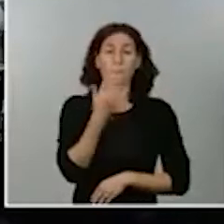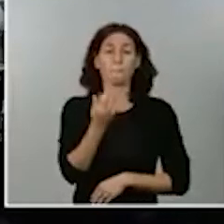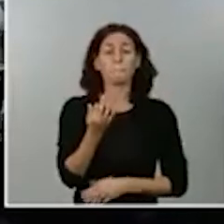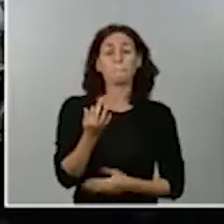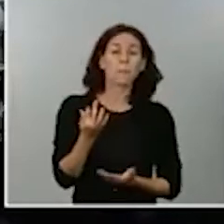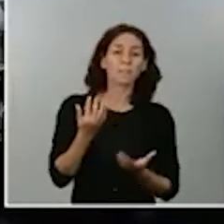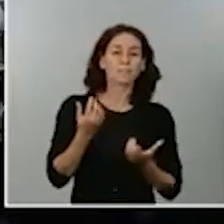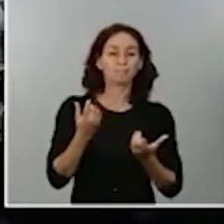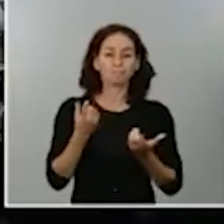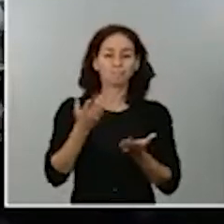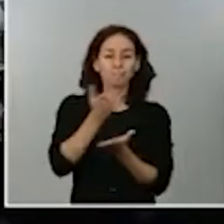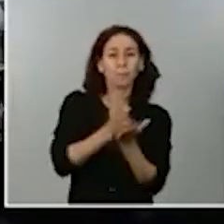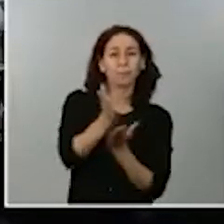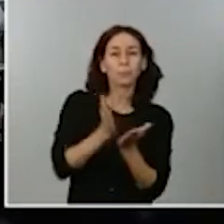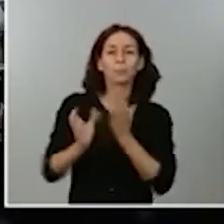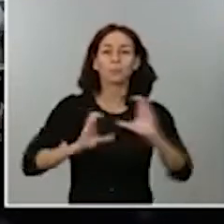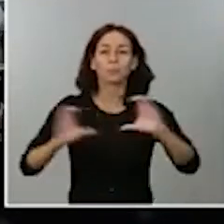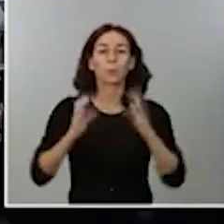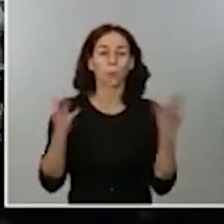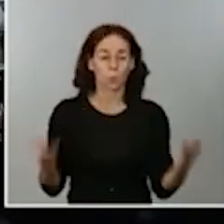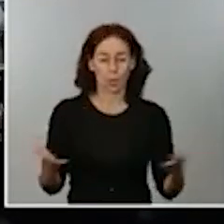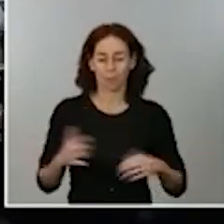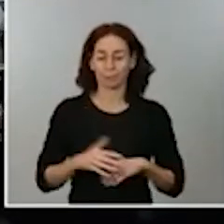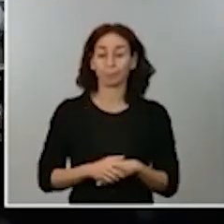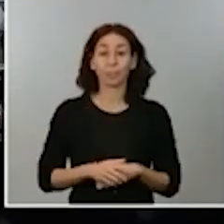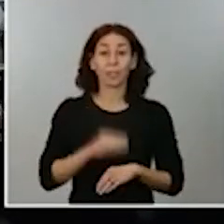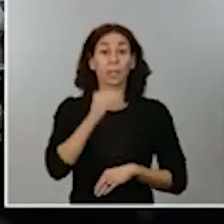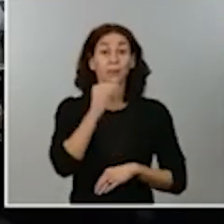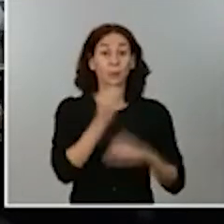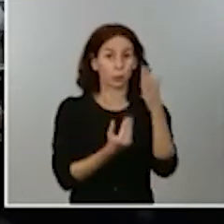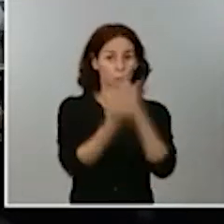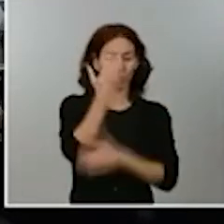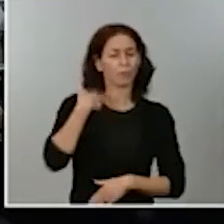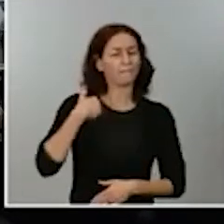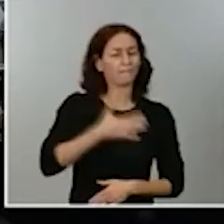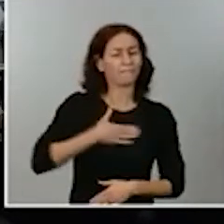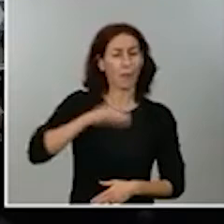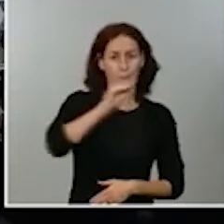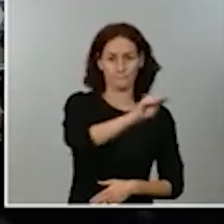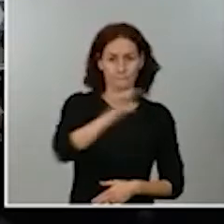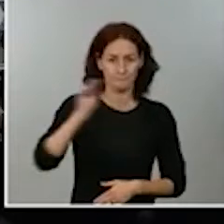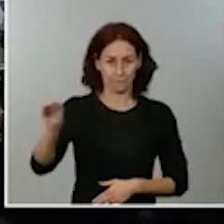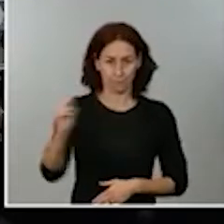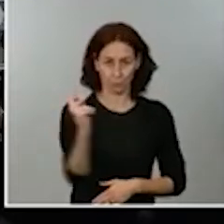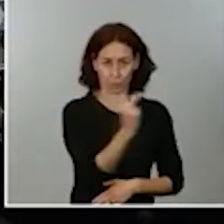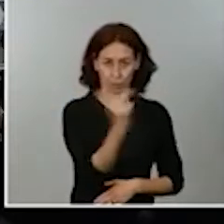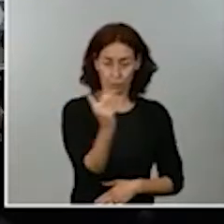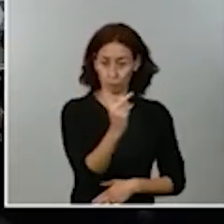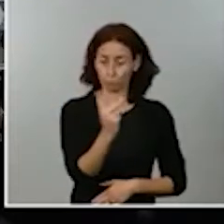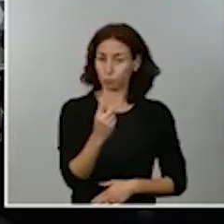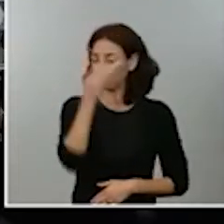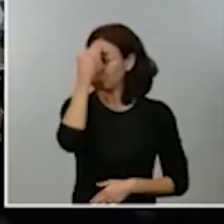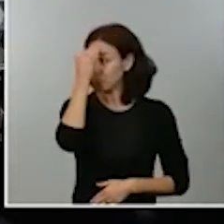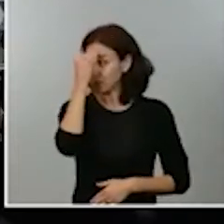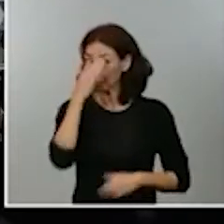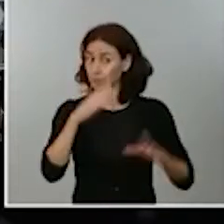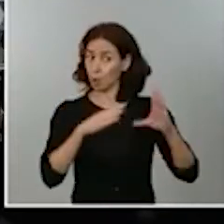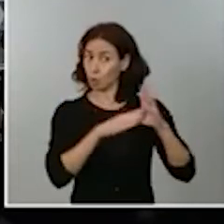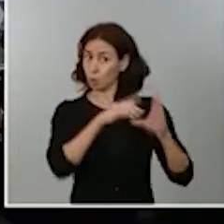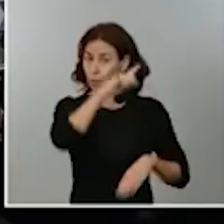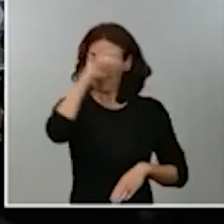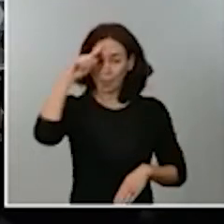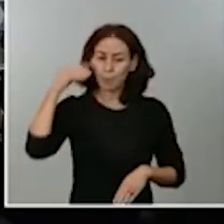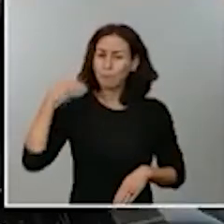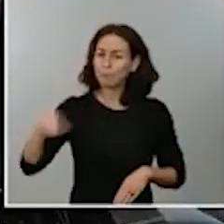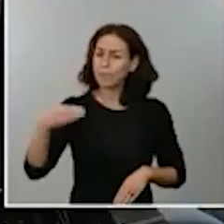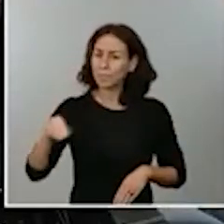Antonio Ruiz Valdivia, del Huffington Post. Yo quería preguntarle a los ministros si creen que la presidenta de la Comunidad de Madrid ha forzado la situación para quien sea